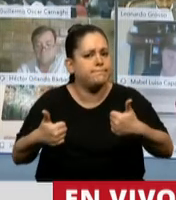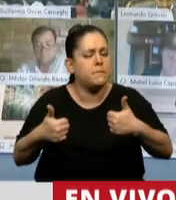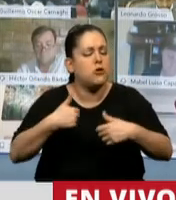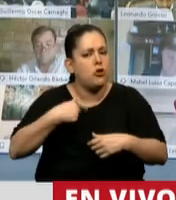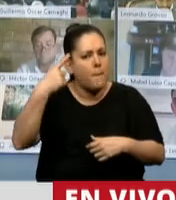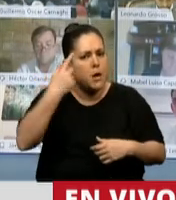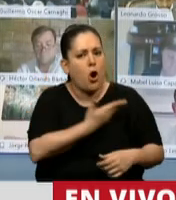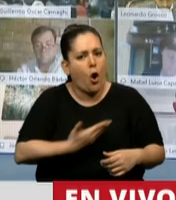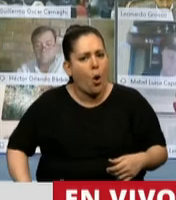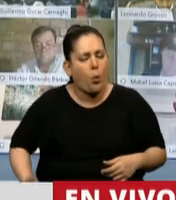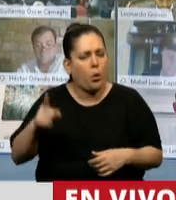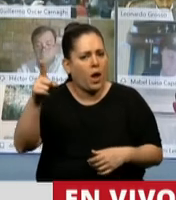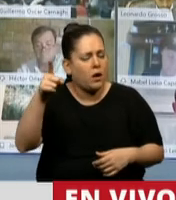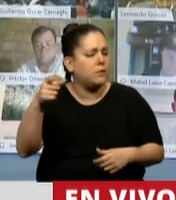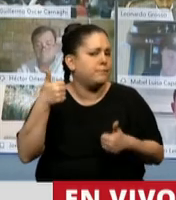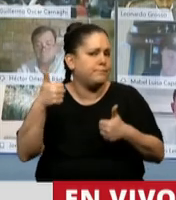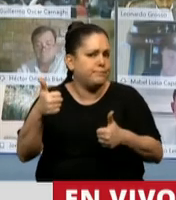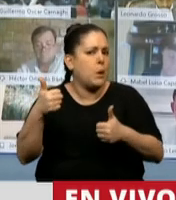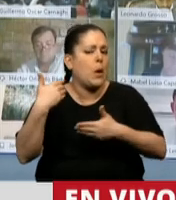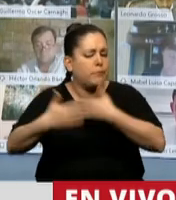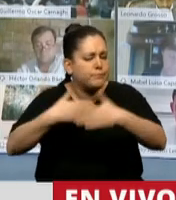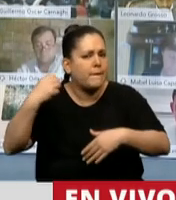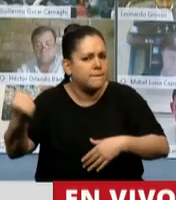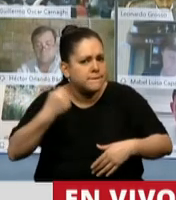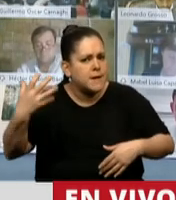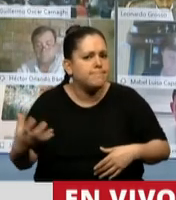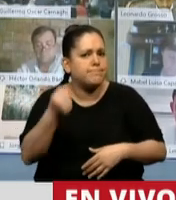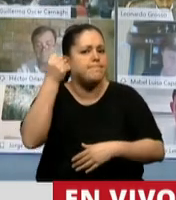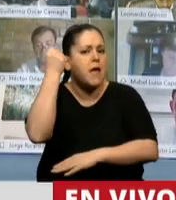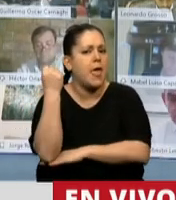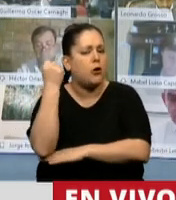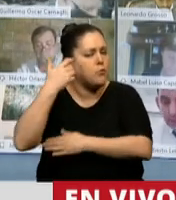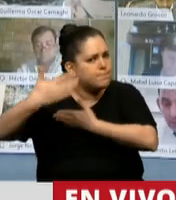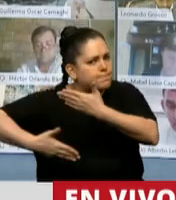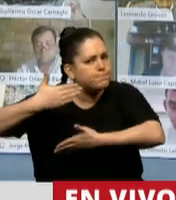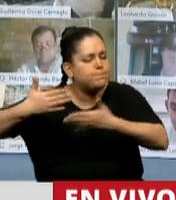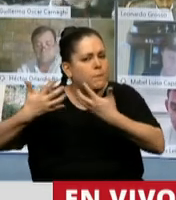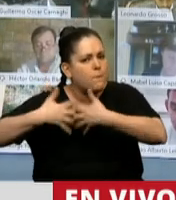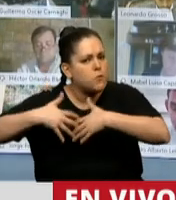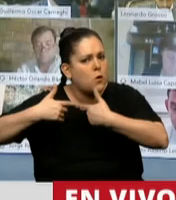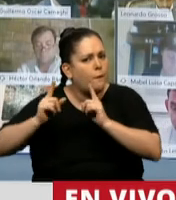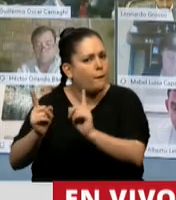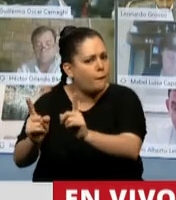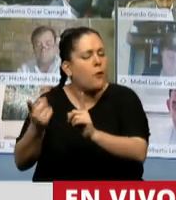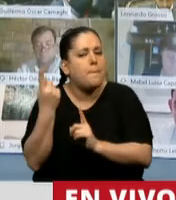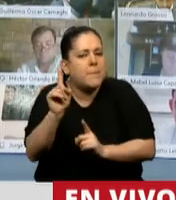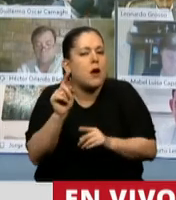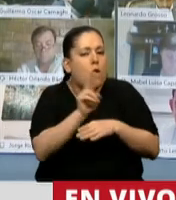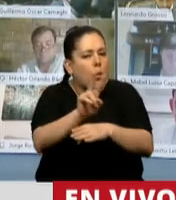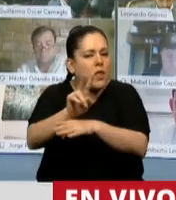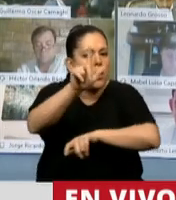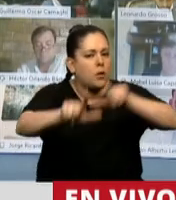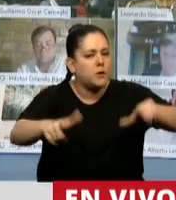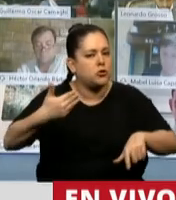está haciendo lo imposible por tener la economía en funcionamiento, pero fundamentalmente cuidando a cada uno de los